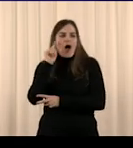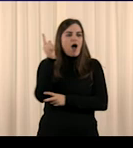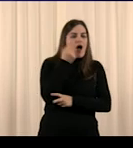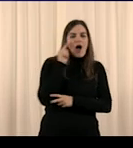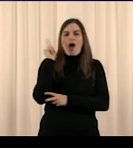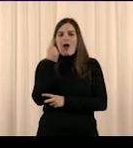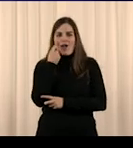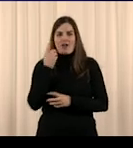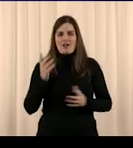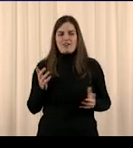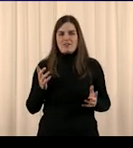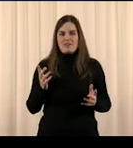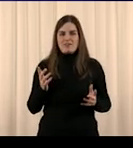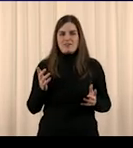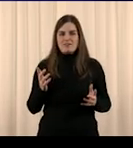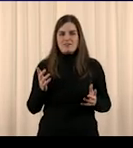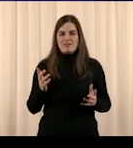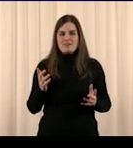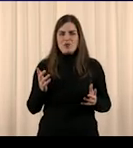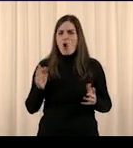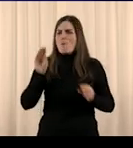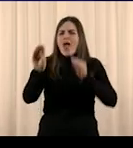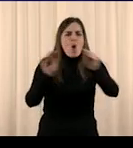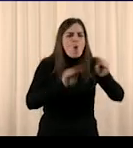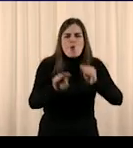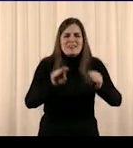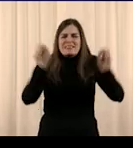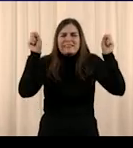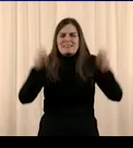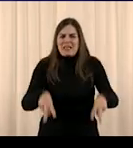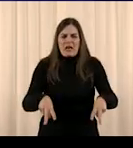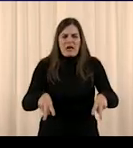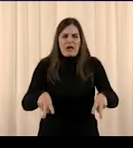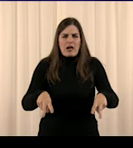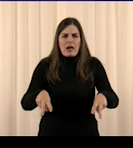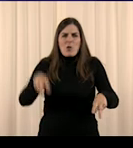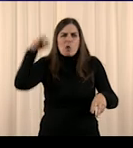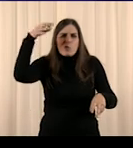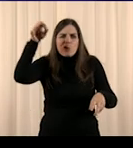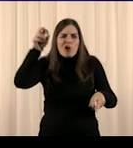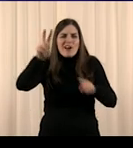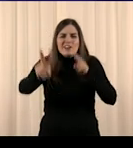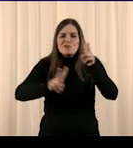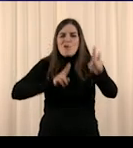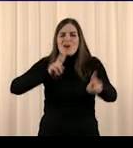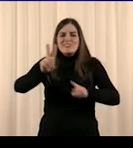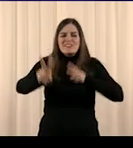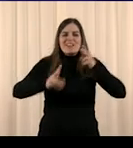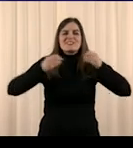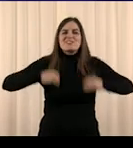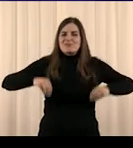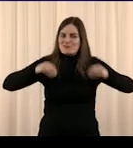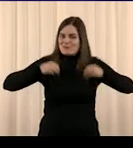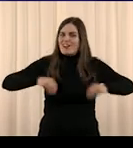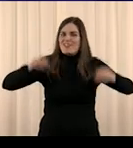Sin hacerse preguntas, sino deleitándose en las respuestas. ¿Es posible?